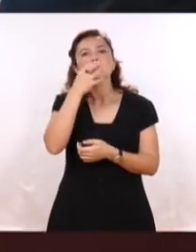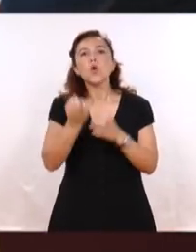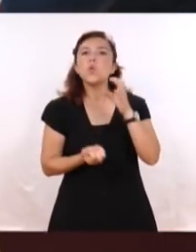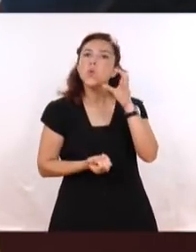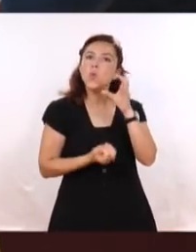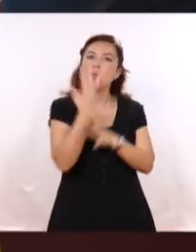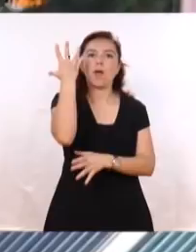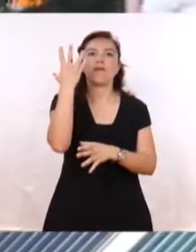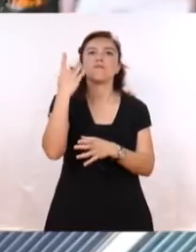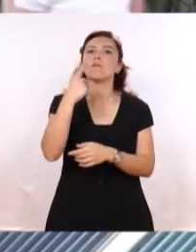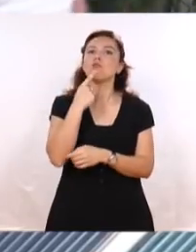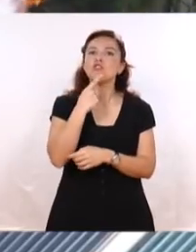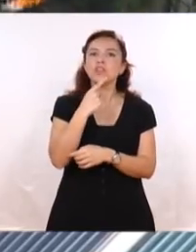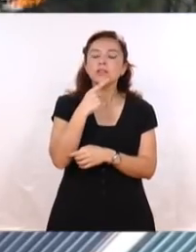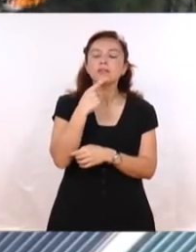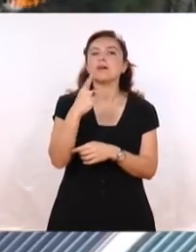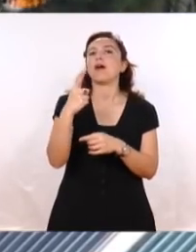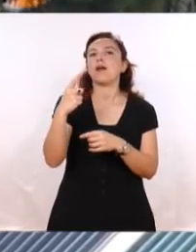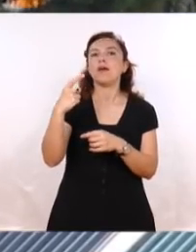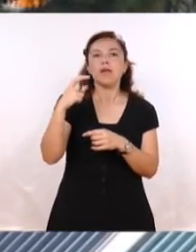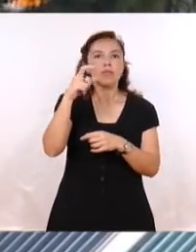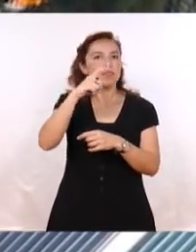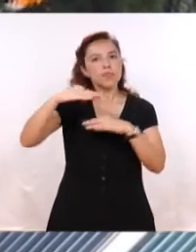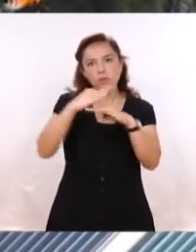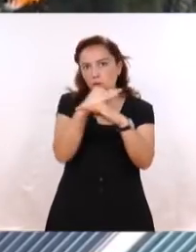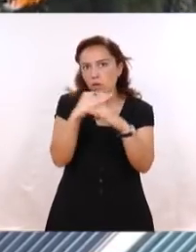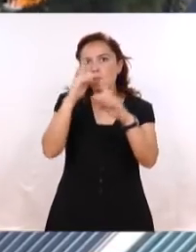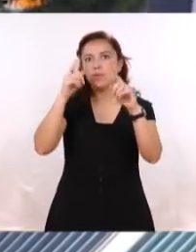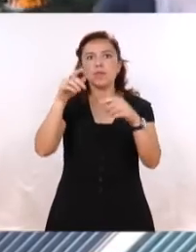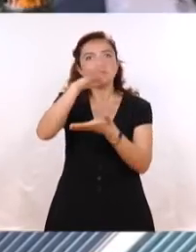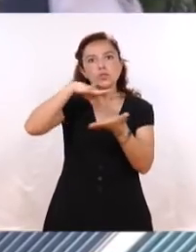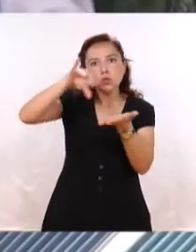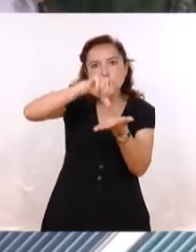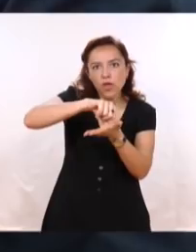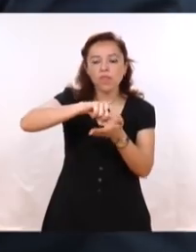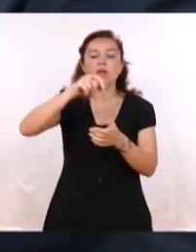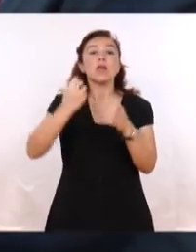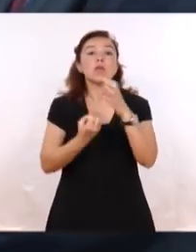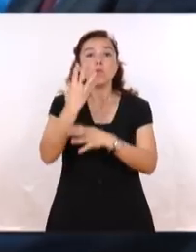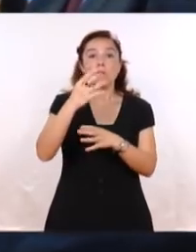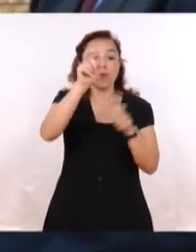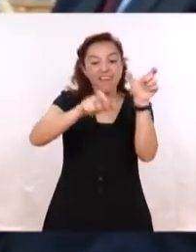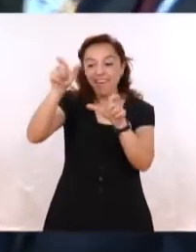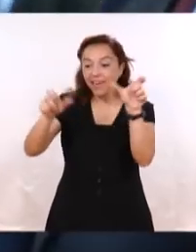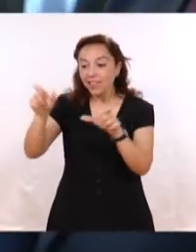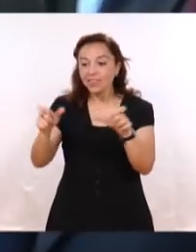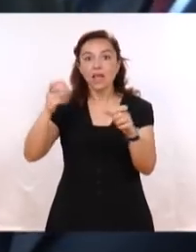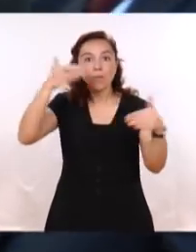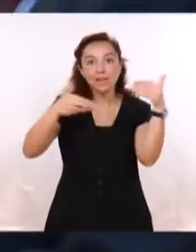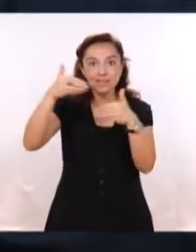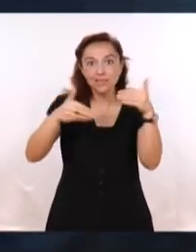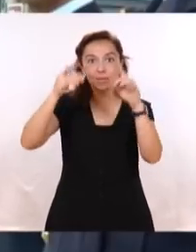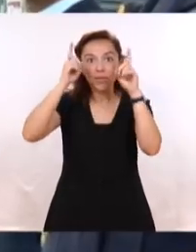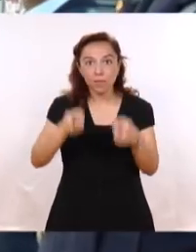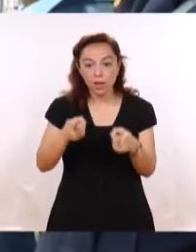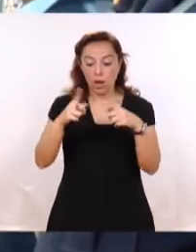generación de políticas urbanas y sociales Para construir ciudad Que en definitiva es construir ciudadanía Nosotros,